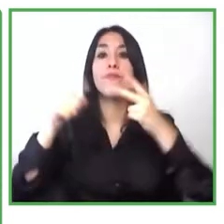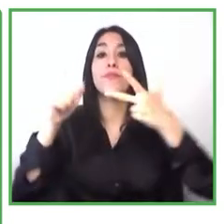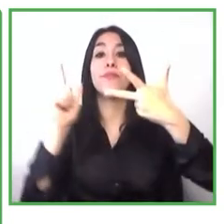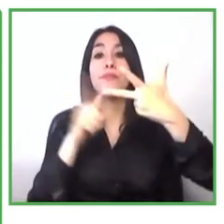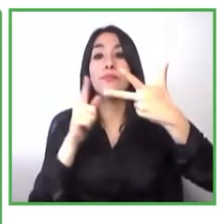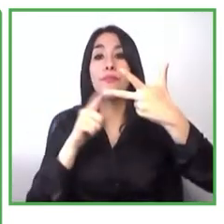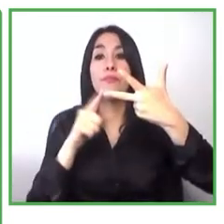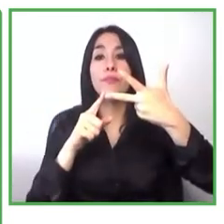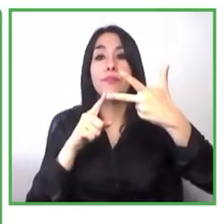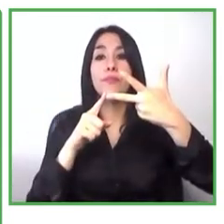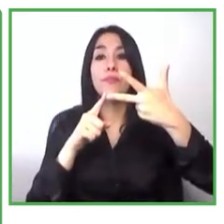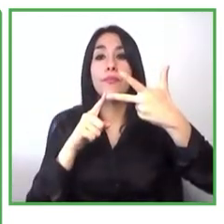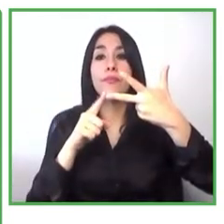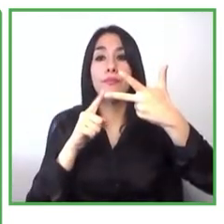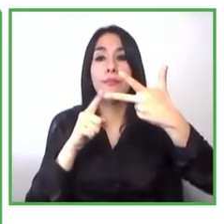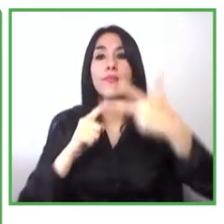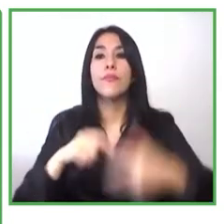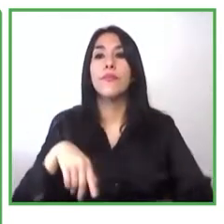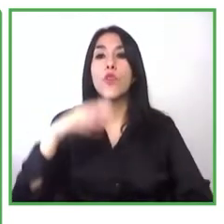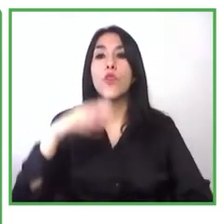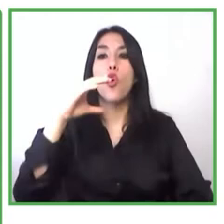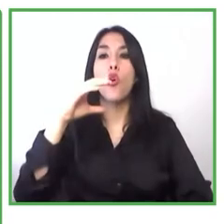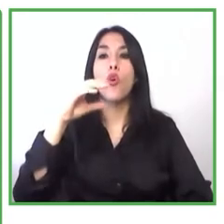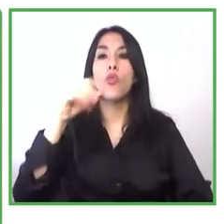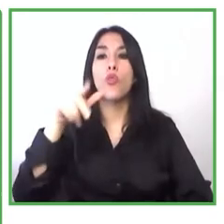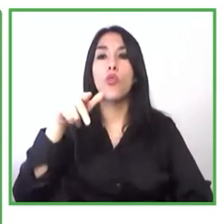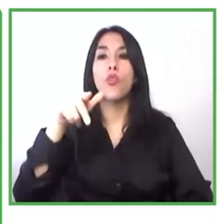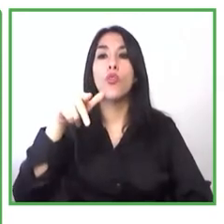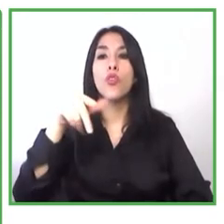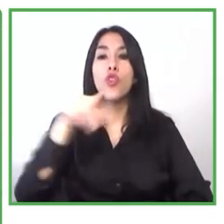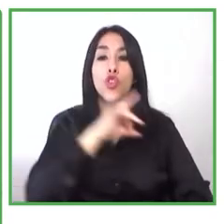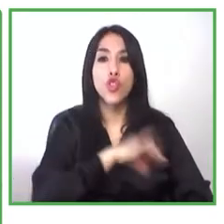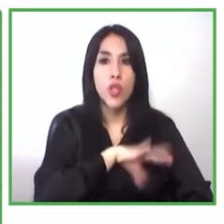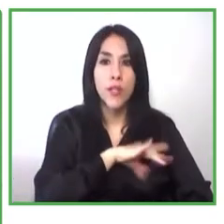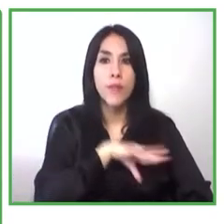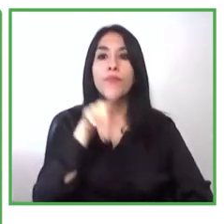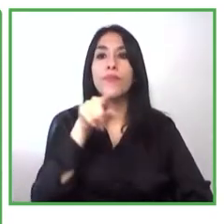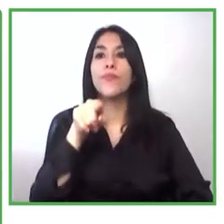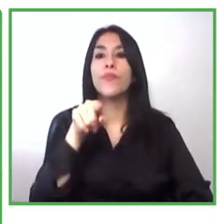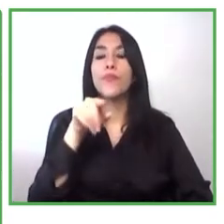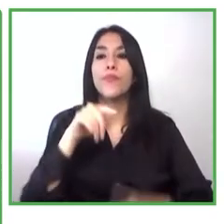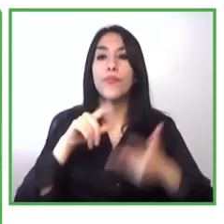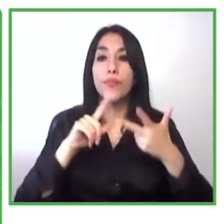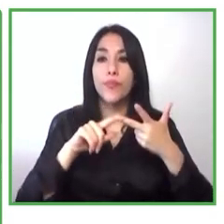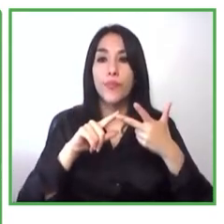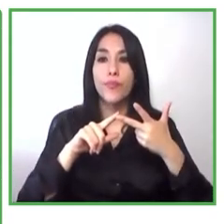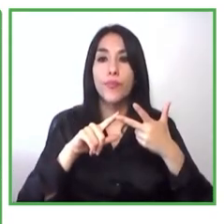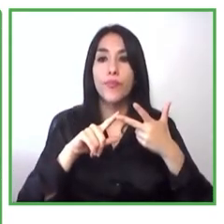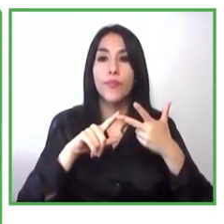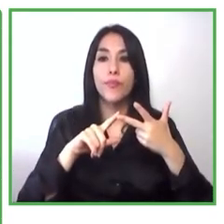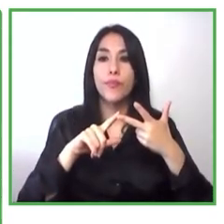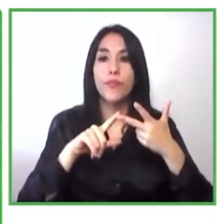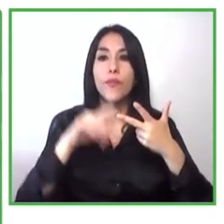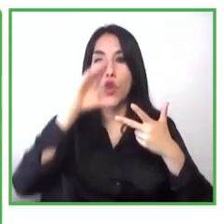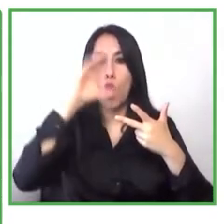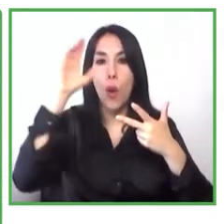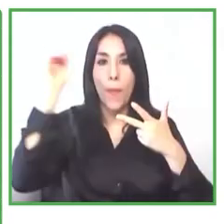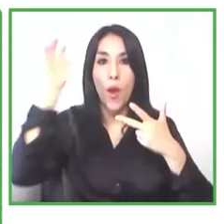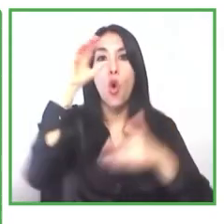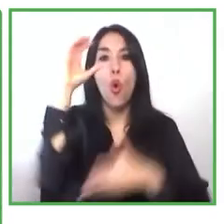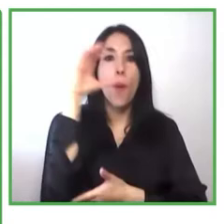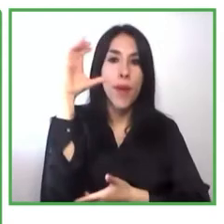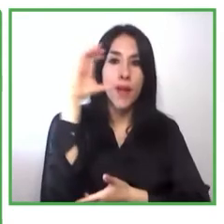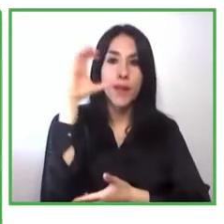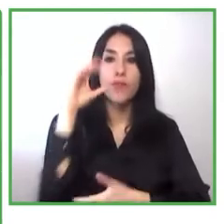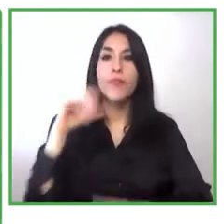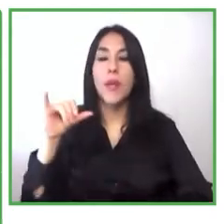Chile y otra de Colombia, son muy buenas para mostrar varios elementos que son importantes. Por un lado, hay un adecuado balance entre incubación